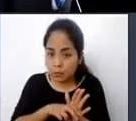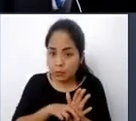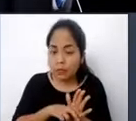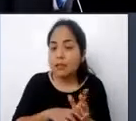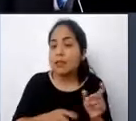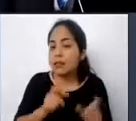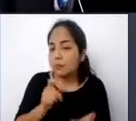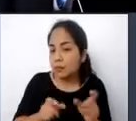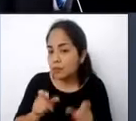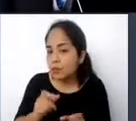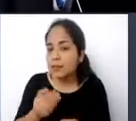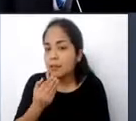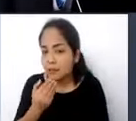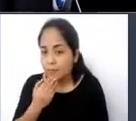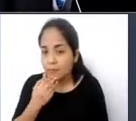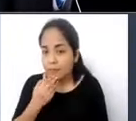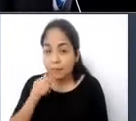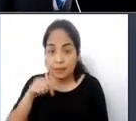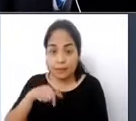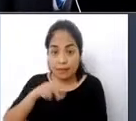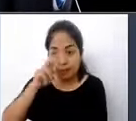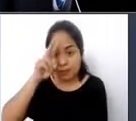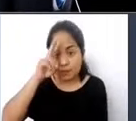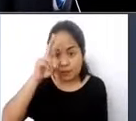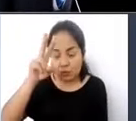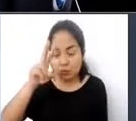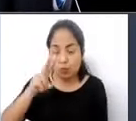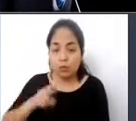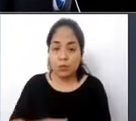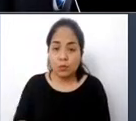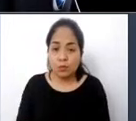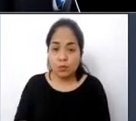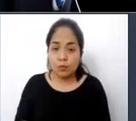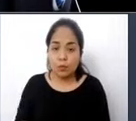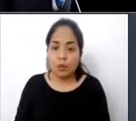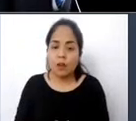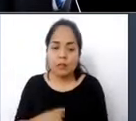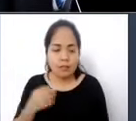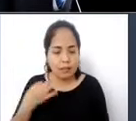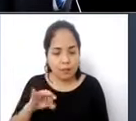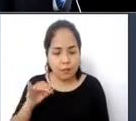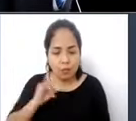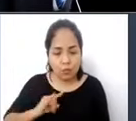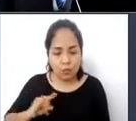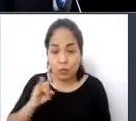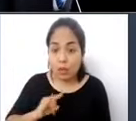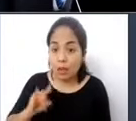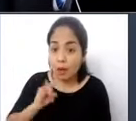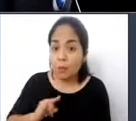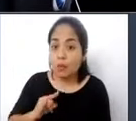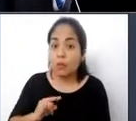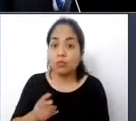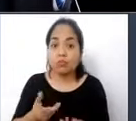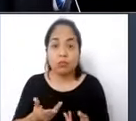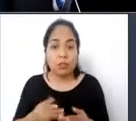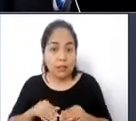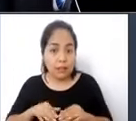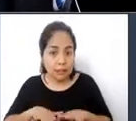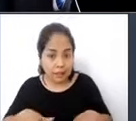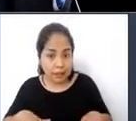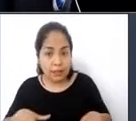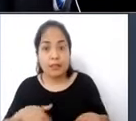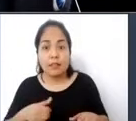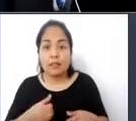En el Perú, utilizamos básicamente el transporte terrestre, el transporte urbano y rural que incluye vehículos